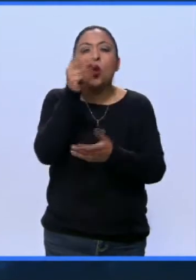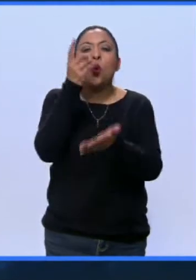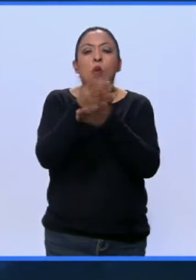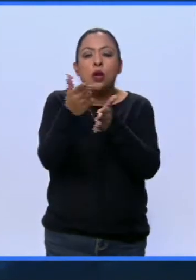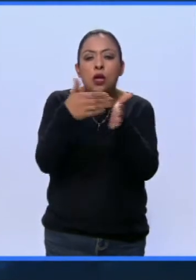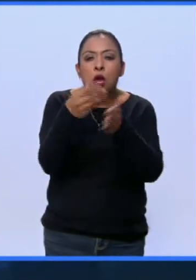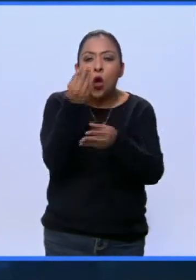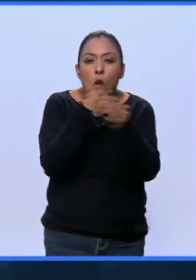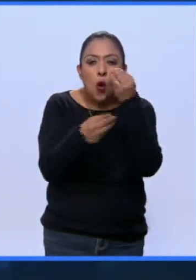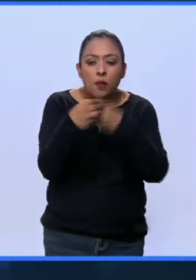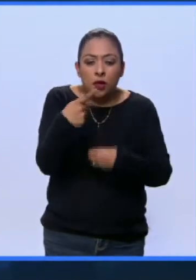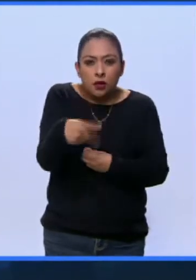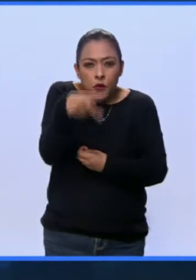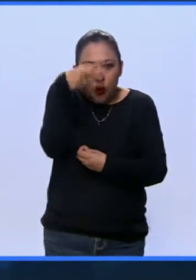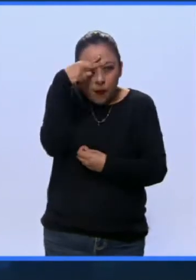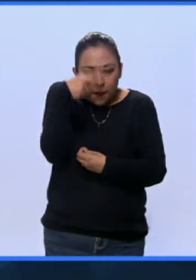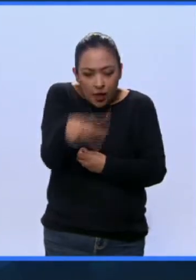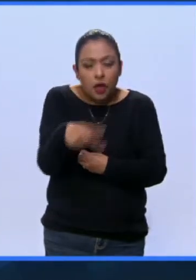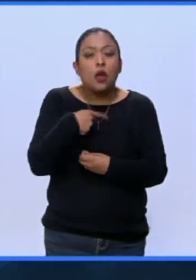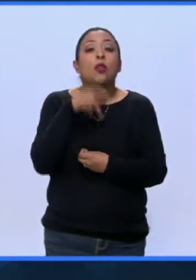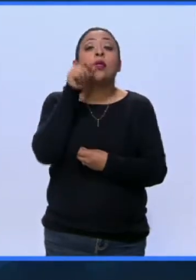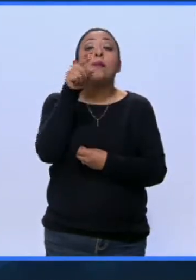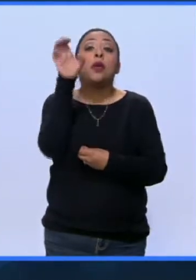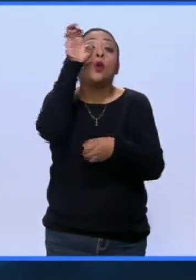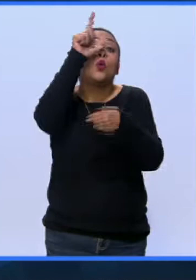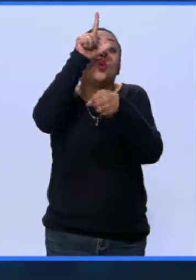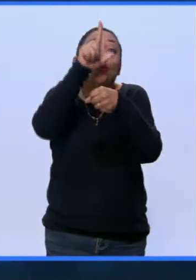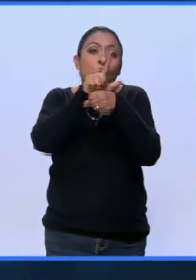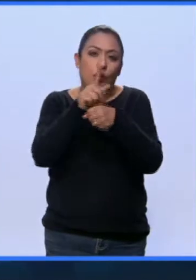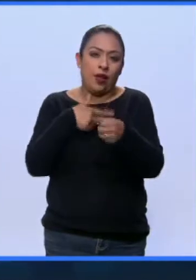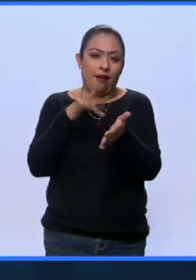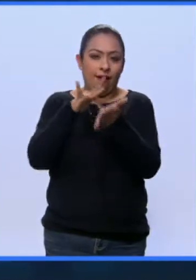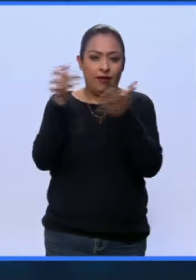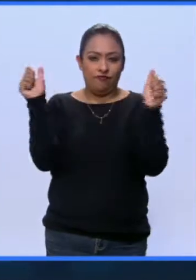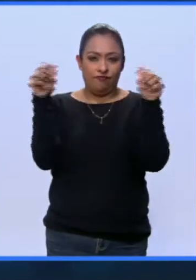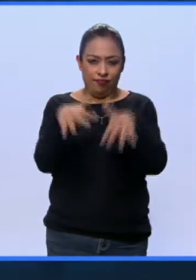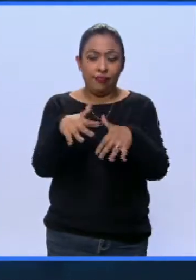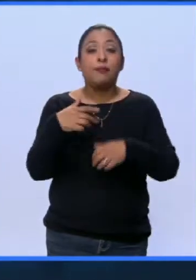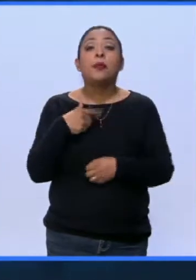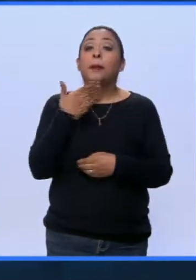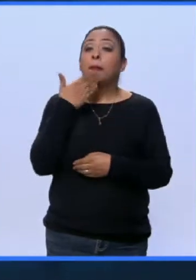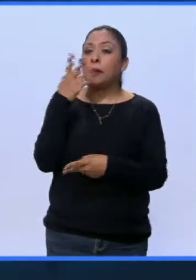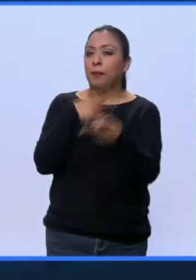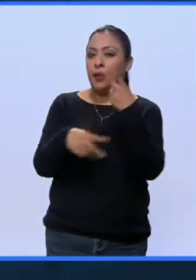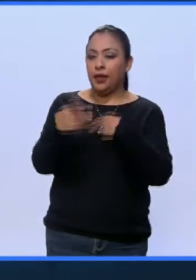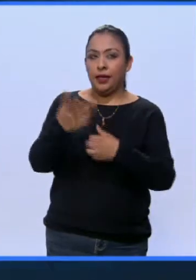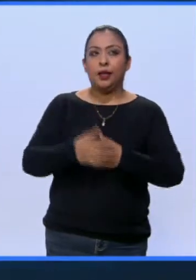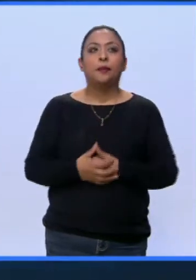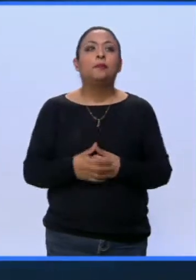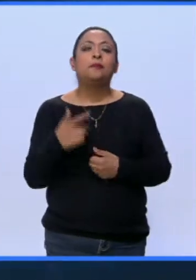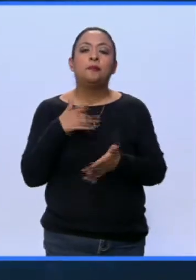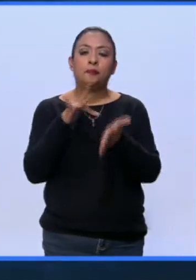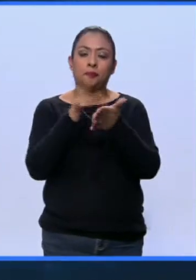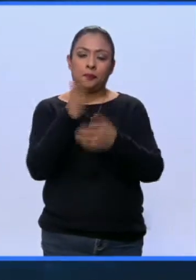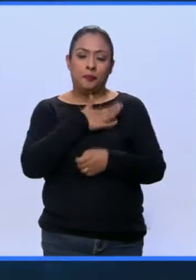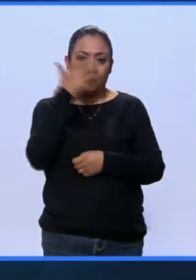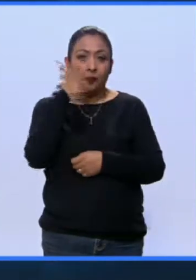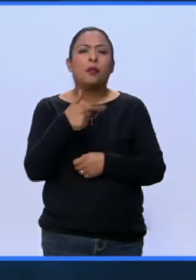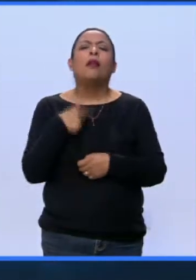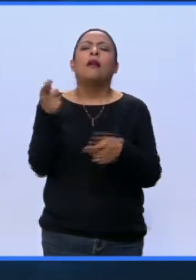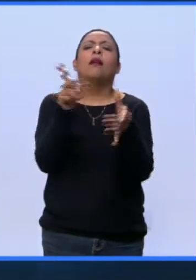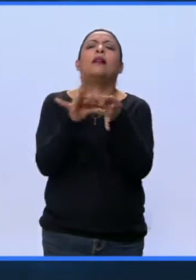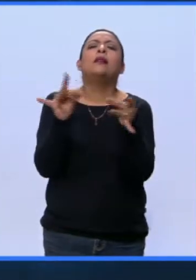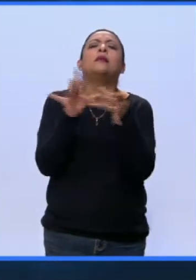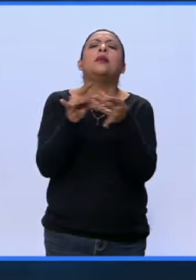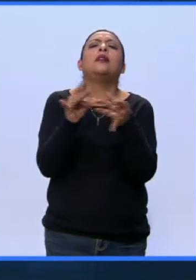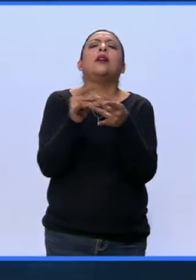alimentaria de México, sino también por nuestra cultura, gracias a este encuentro. Bienvenida, Fanny. Gracias. Platícanos de entrada, ¿cómo